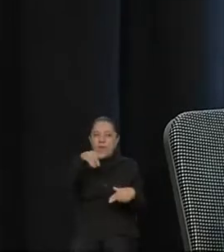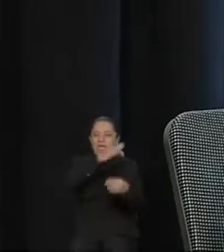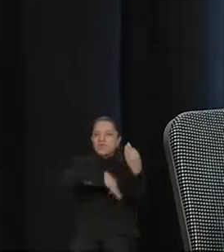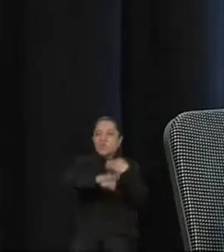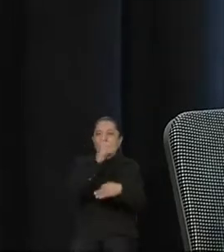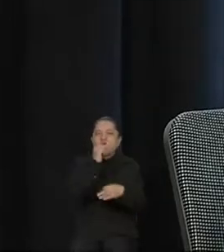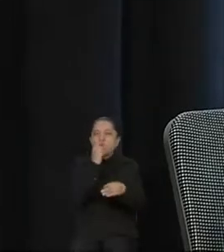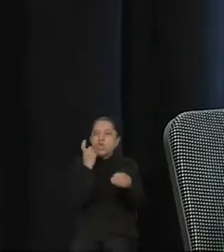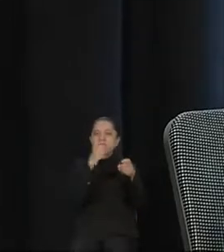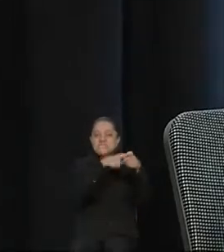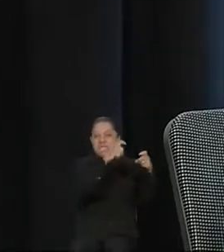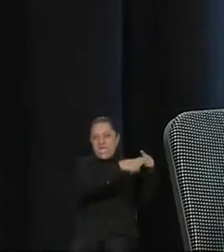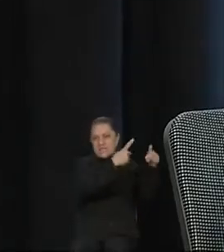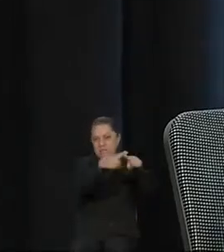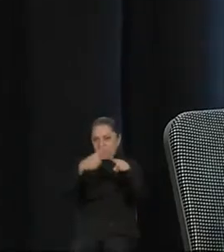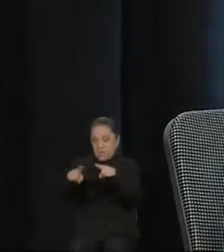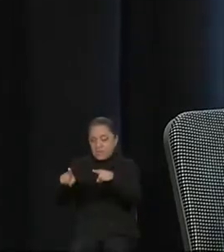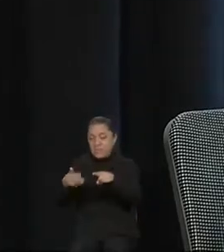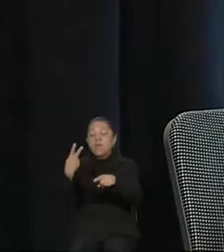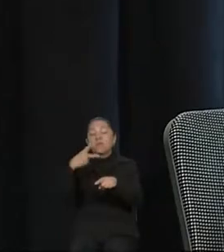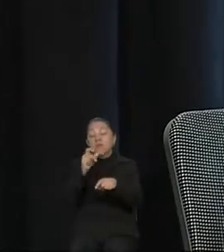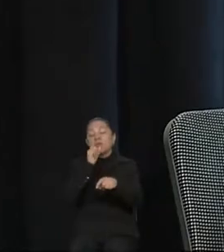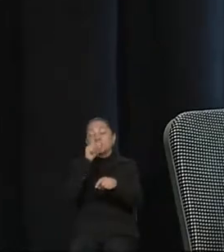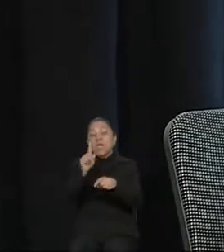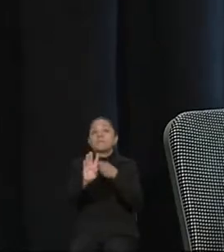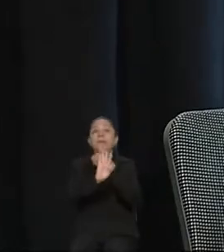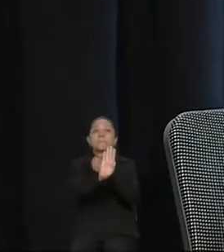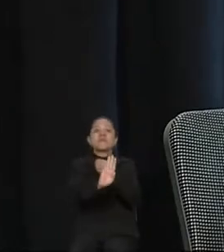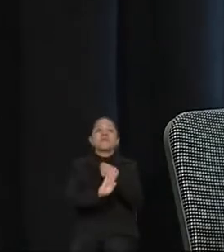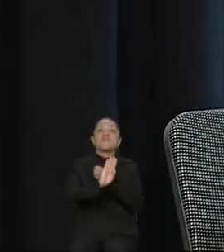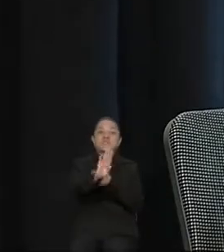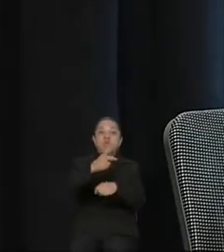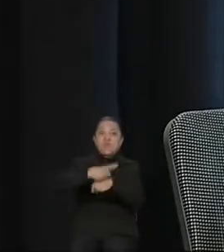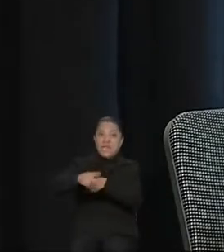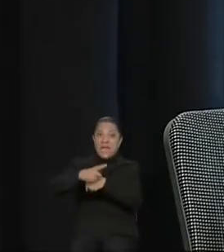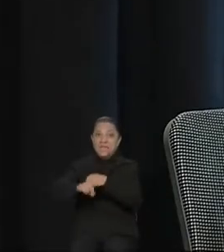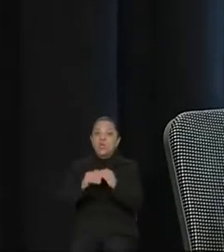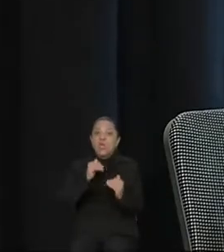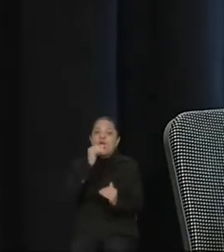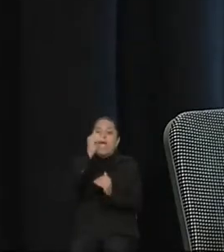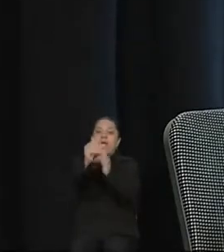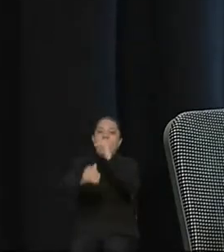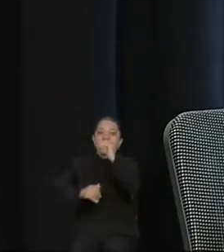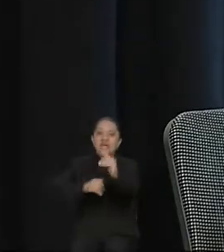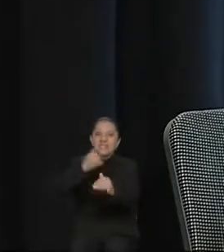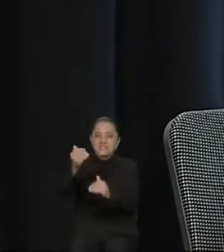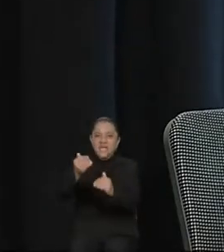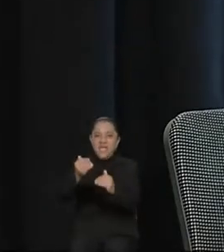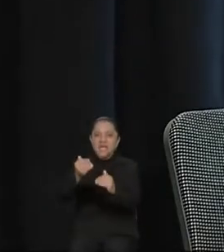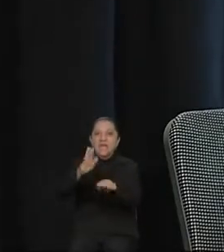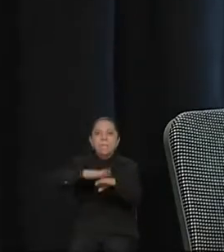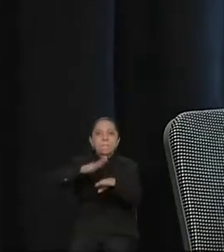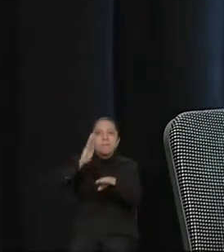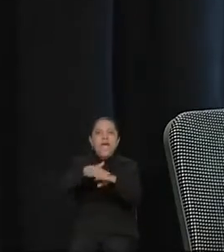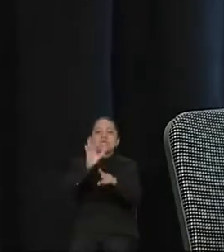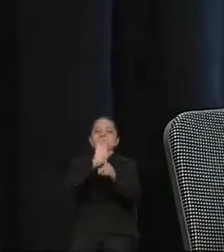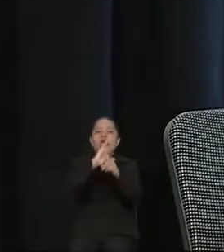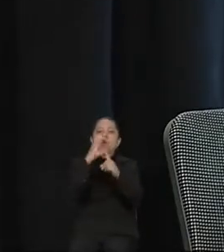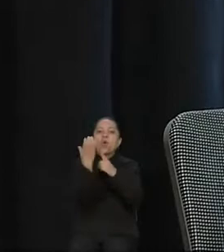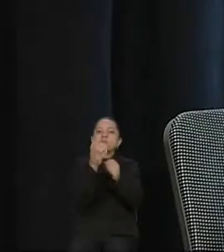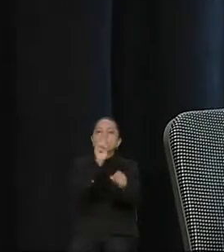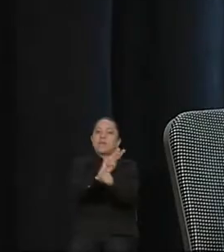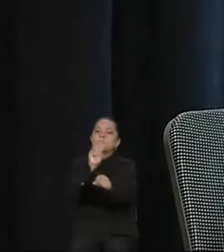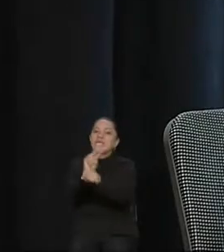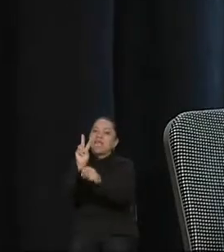también en materia de prevención del delito, avanzar en la construcción de los comités de vigilancia vecinal. Hoy en Morelos ya son 10